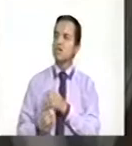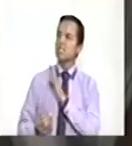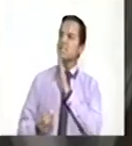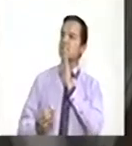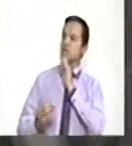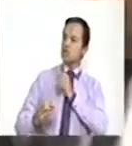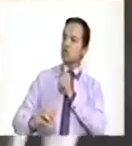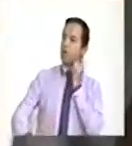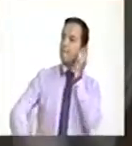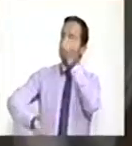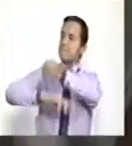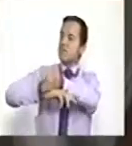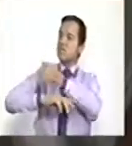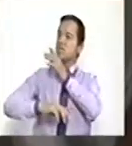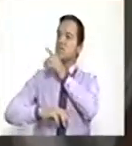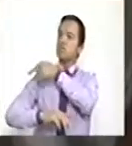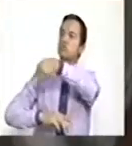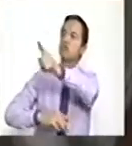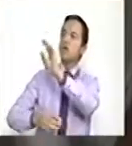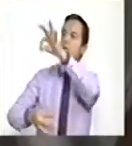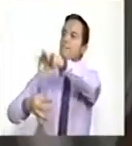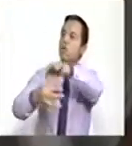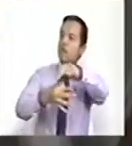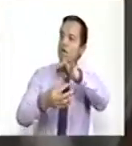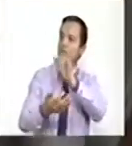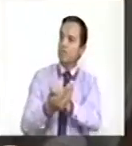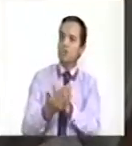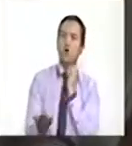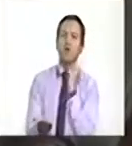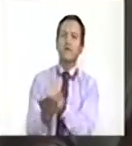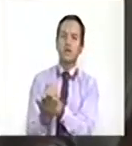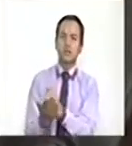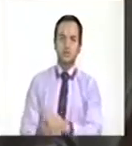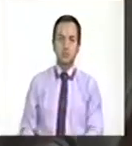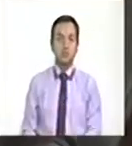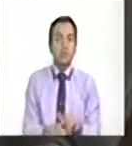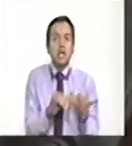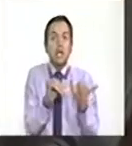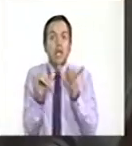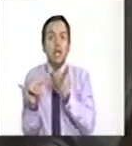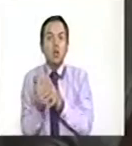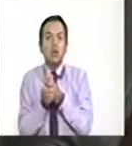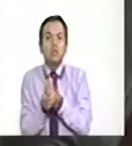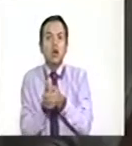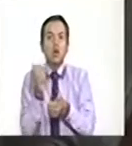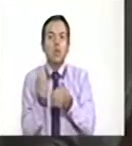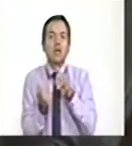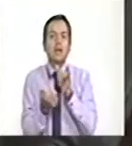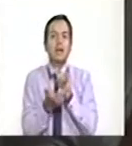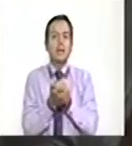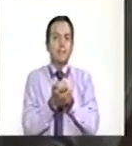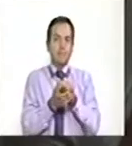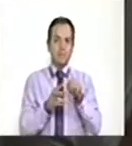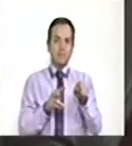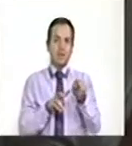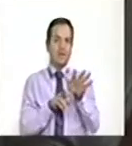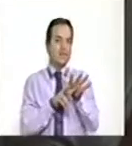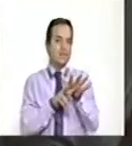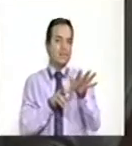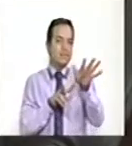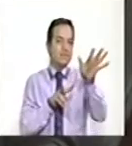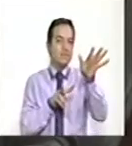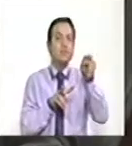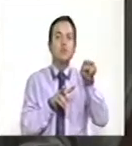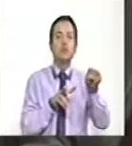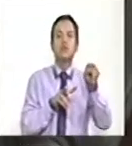votar. La misma modalidad ha sido utilizada en el municipio de Guadalupe, en la vereda La Esperanza.